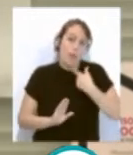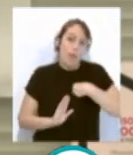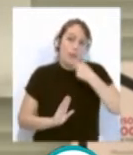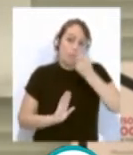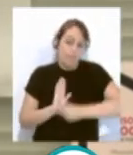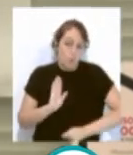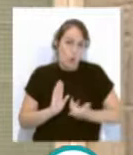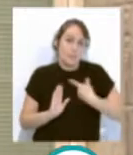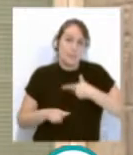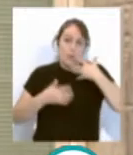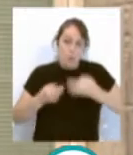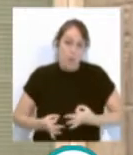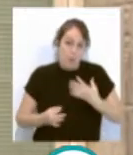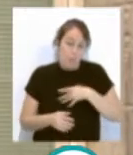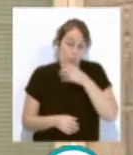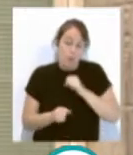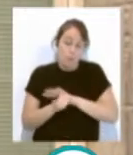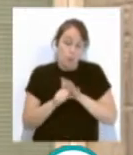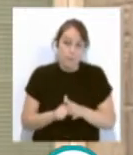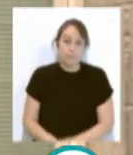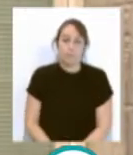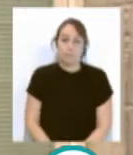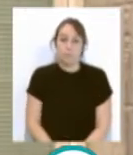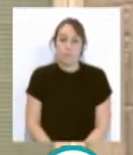seguridad dictadas a raíz del COVID-19.